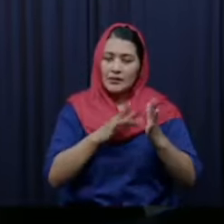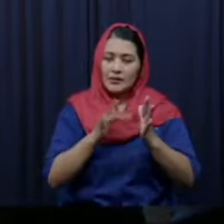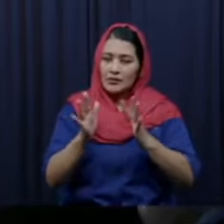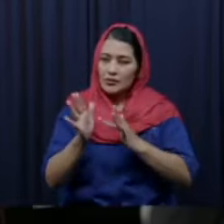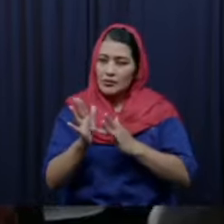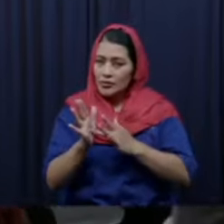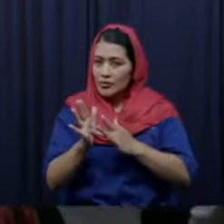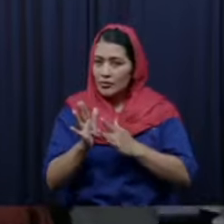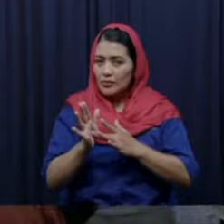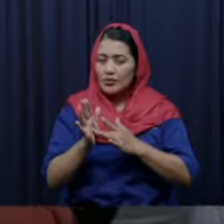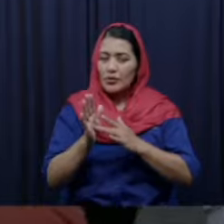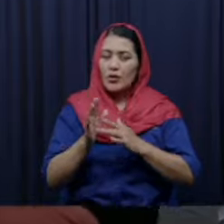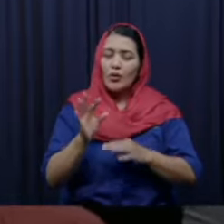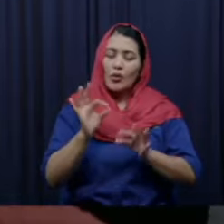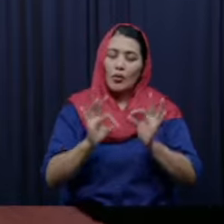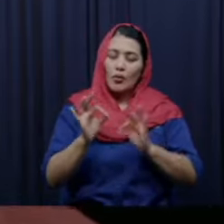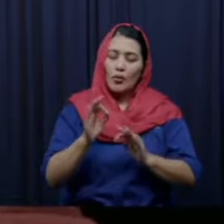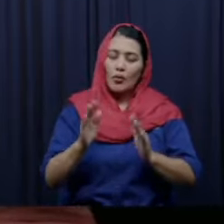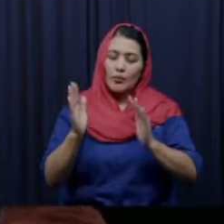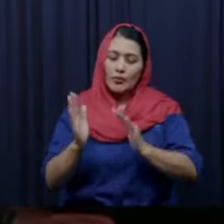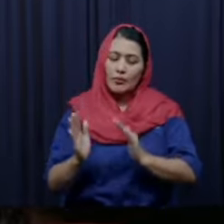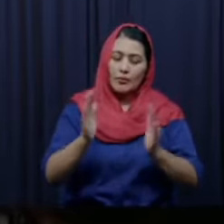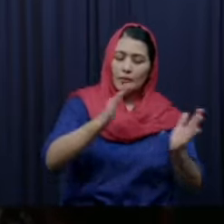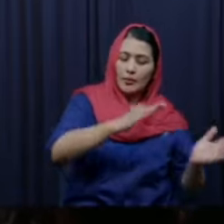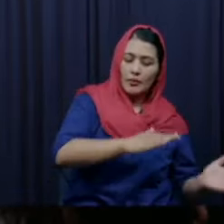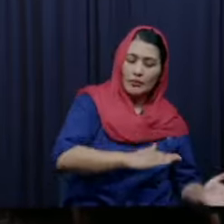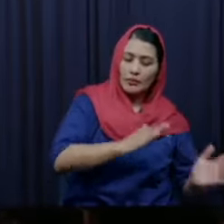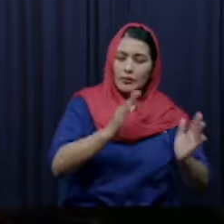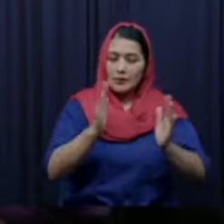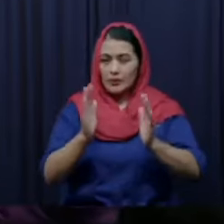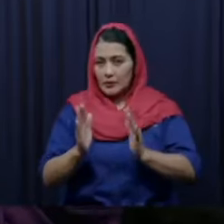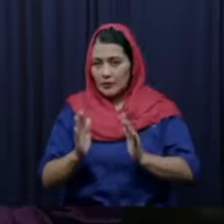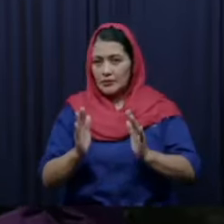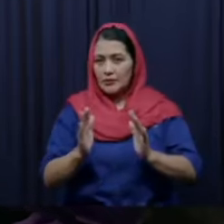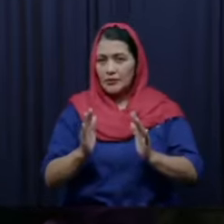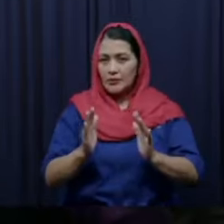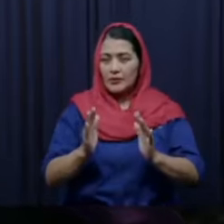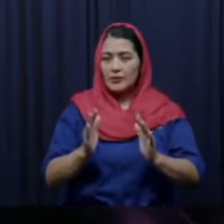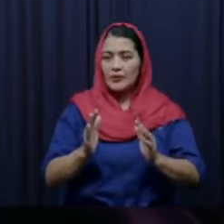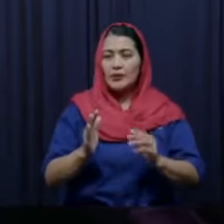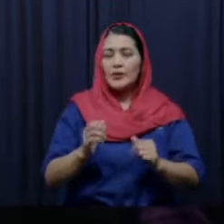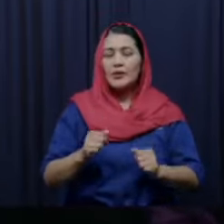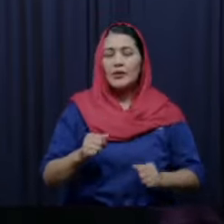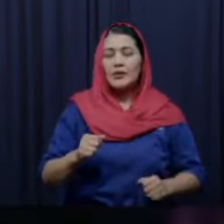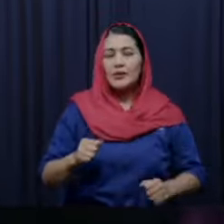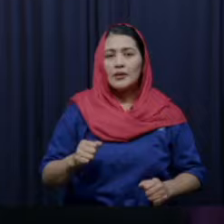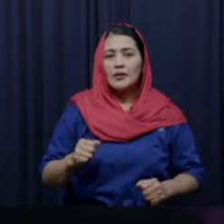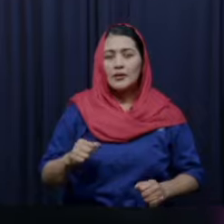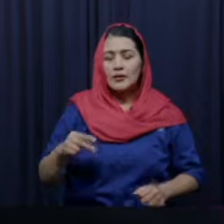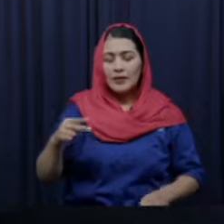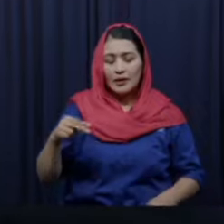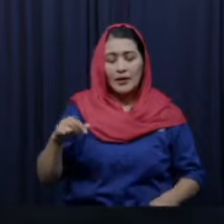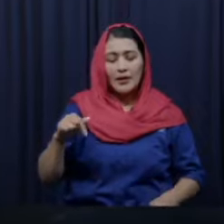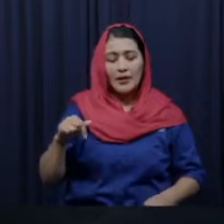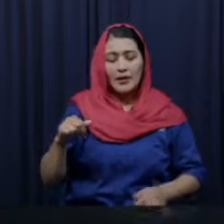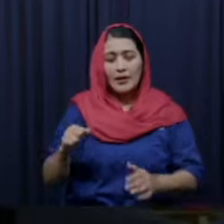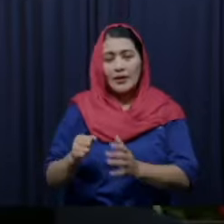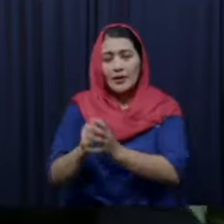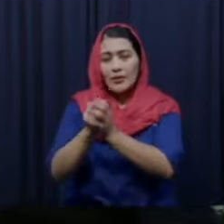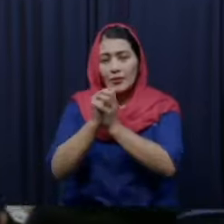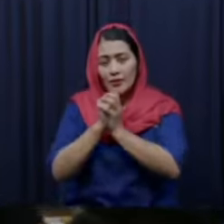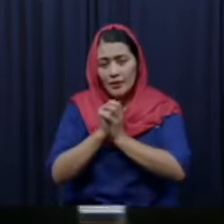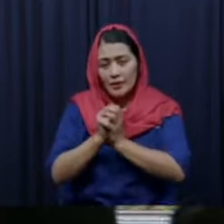departamento de bautismo están por acá amén así que vamos a orar juntos al Señor por las